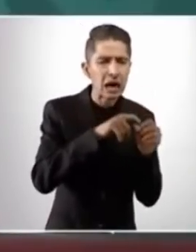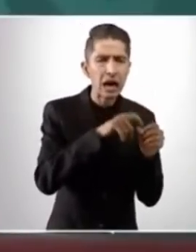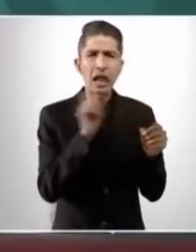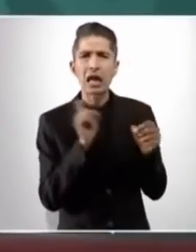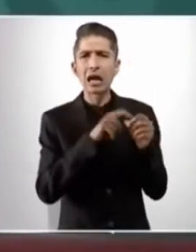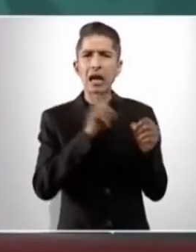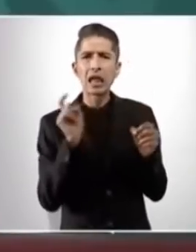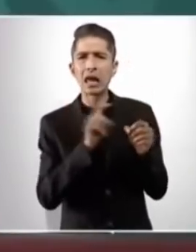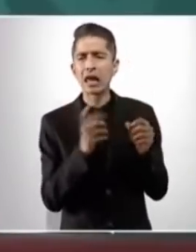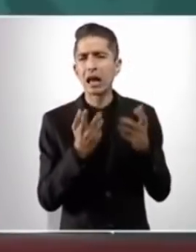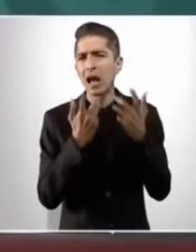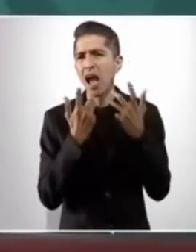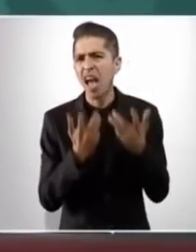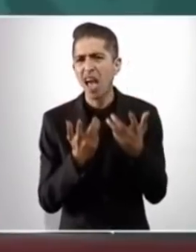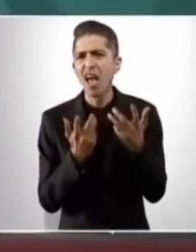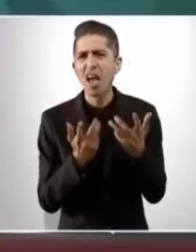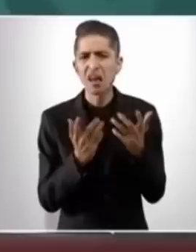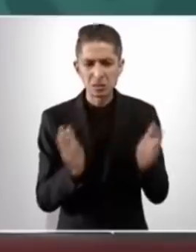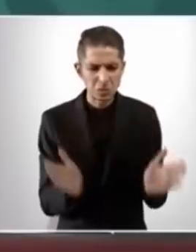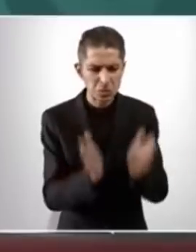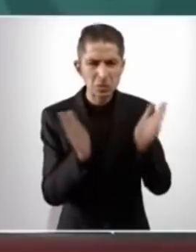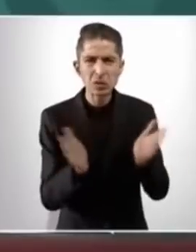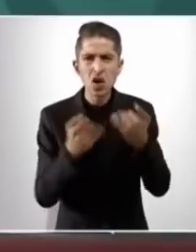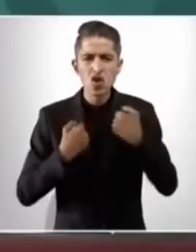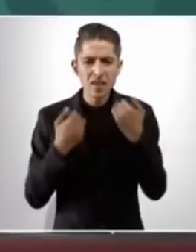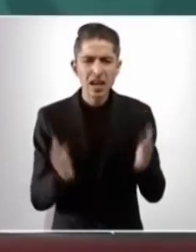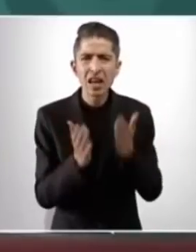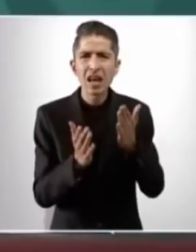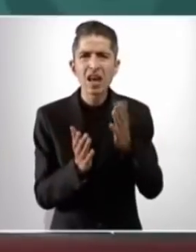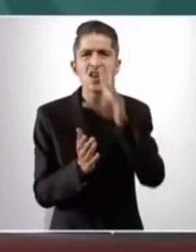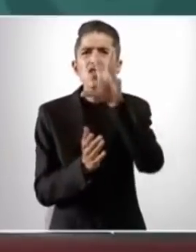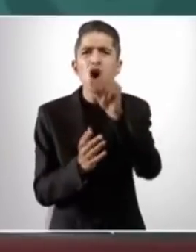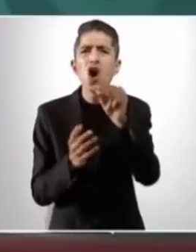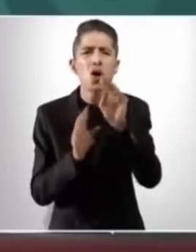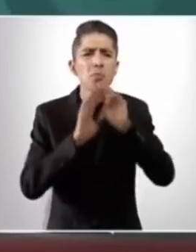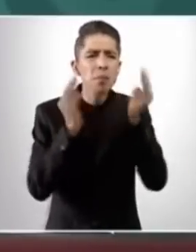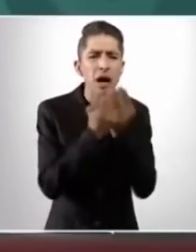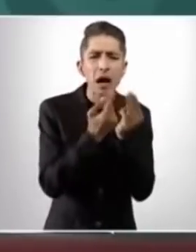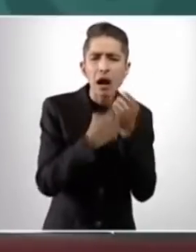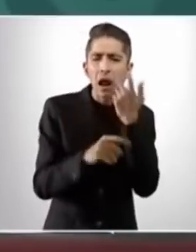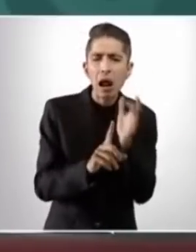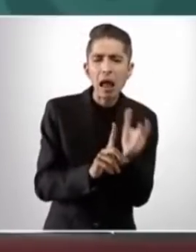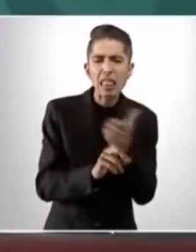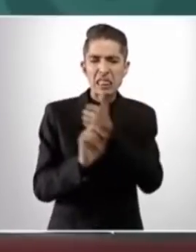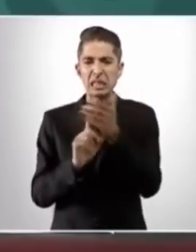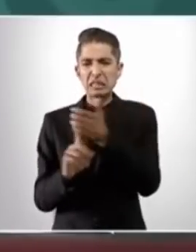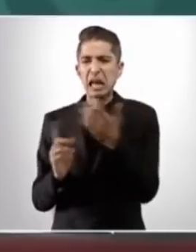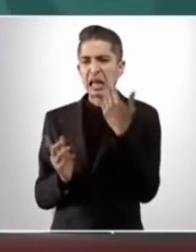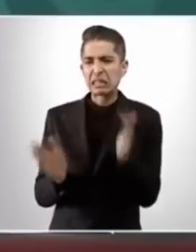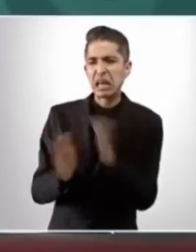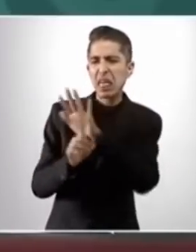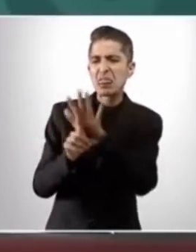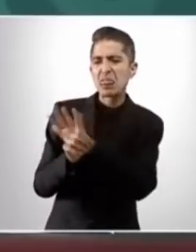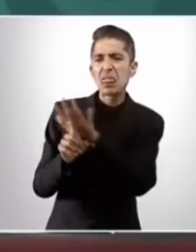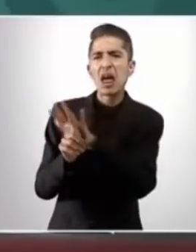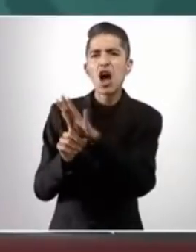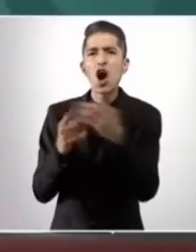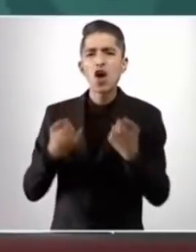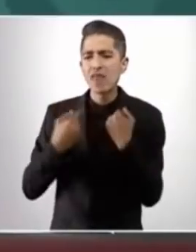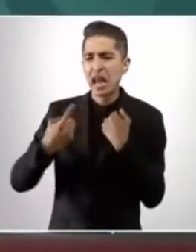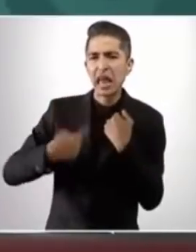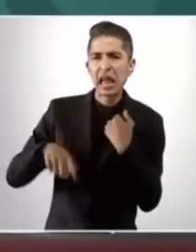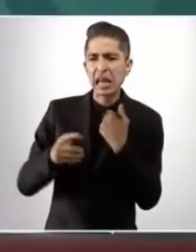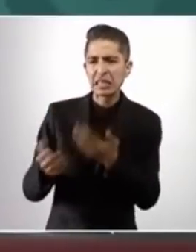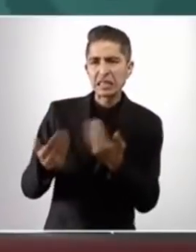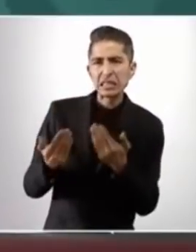Vamos a que no puedan enganchar a los jóvenes, porque vamos a garantizar que